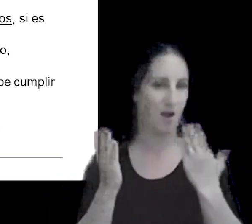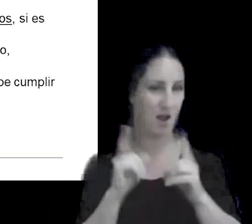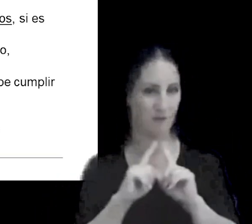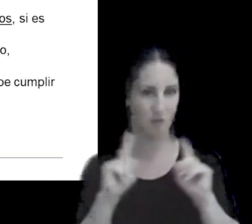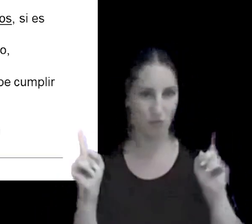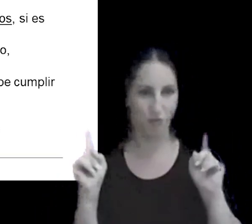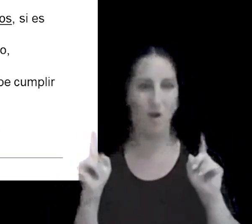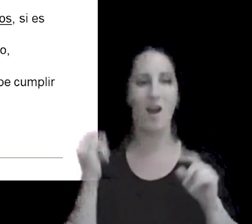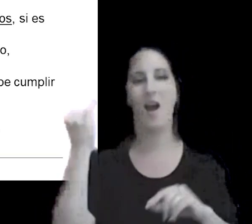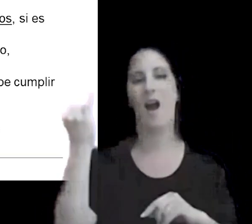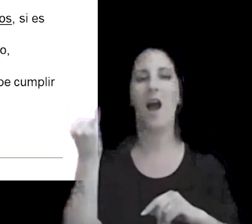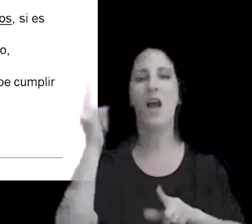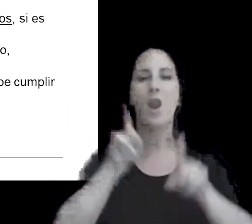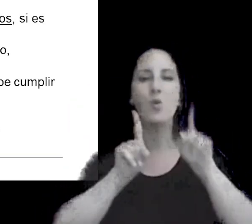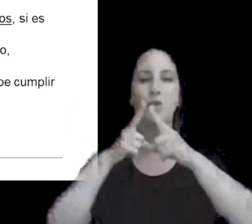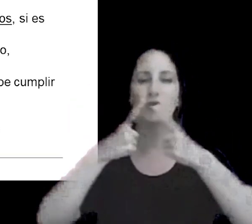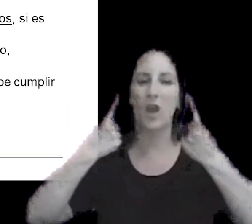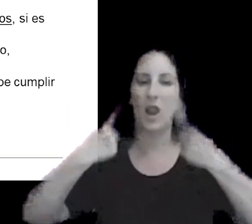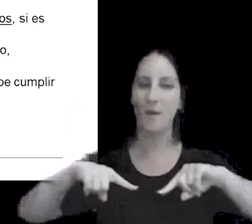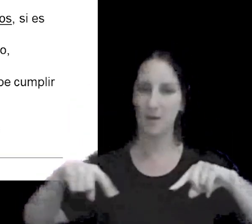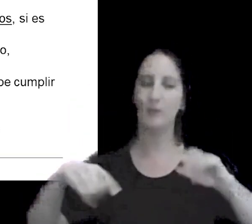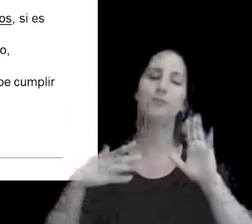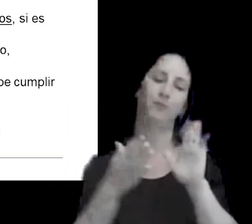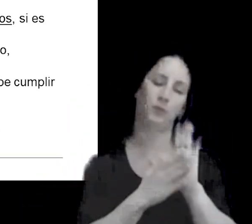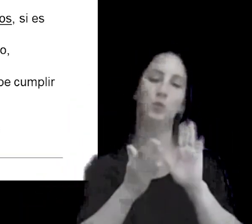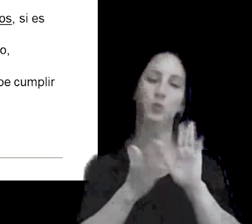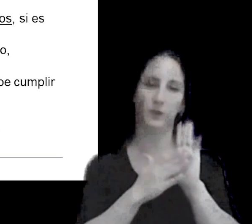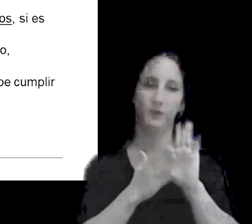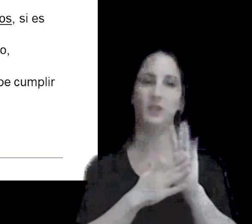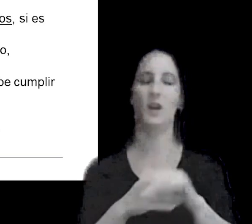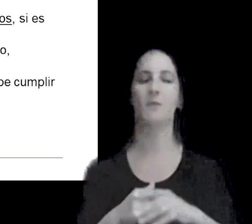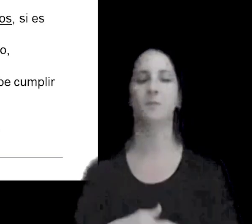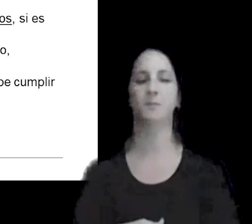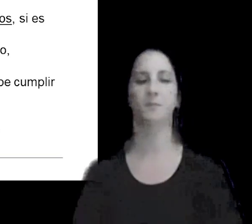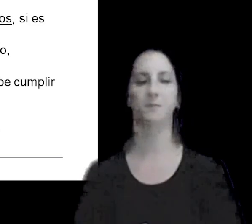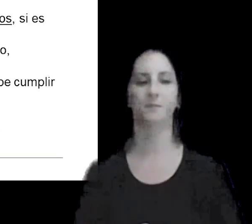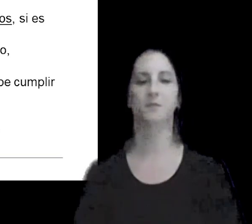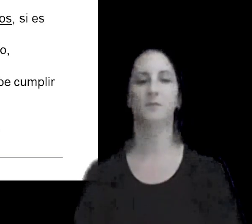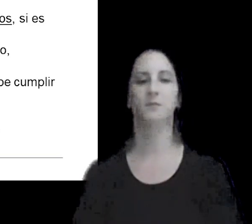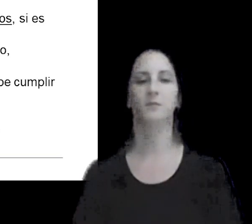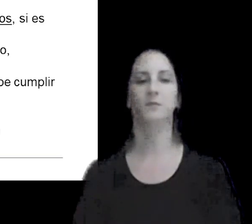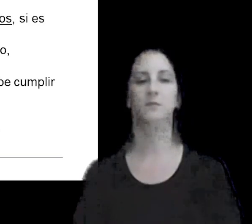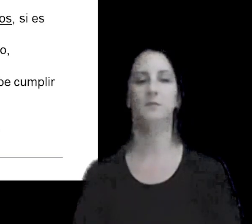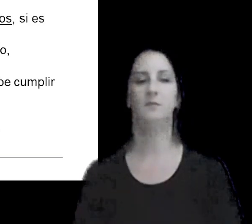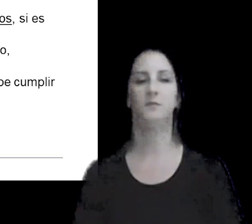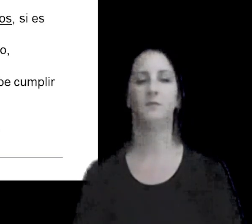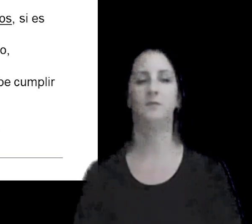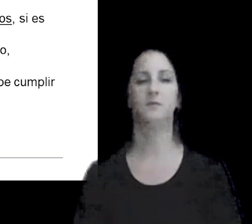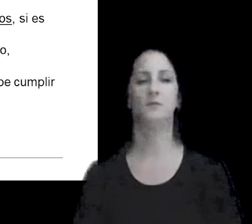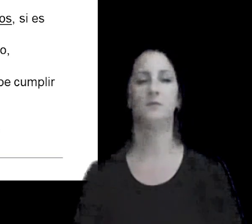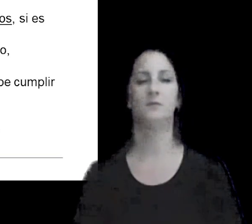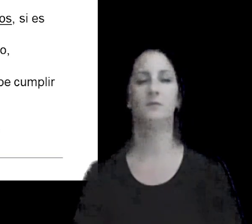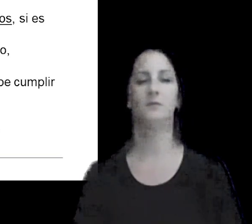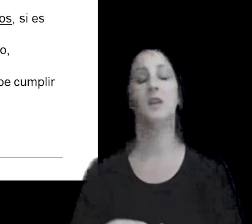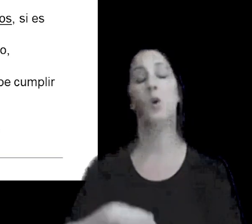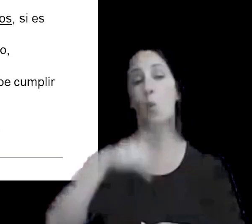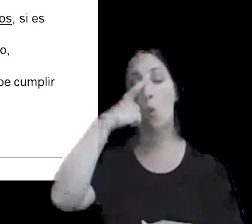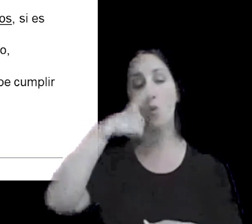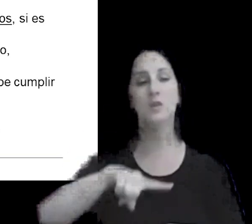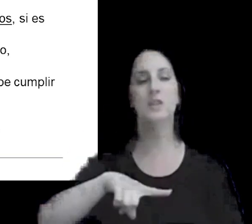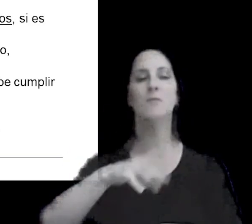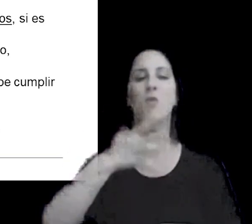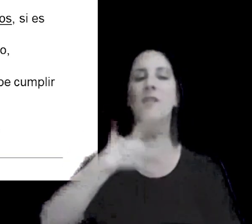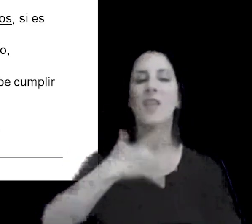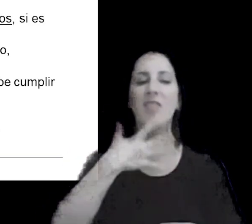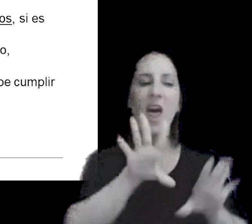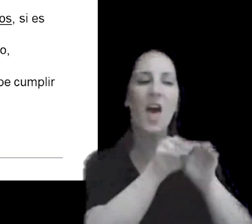existen elementos que se justifican ser ajustados y finalmente la interpretación de los